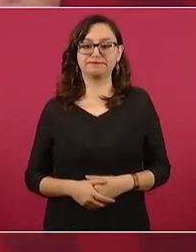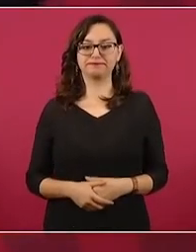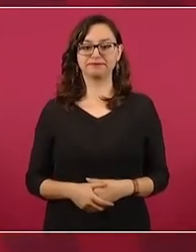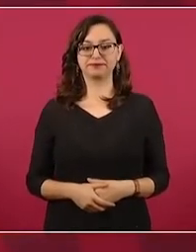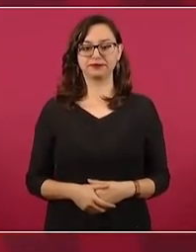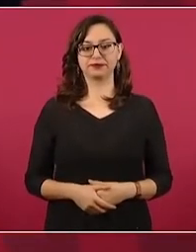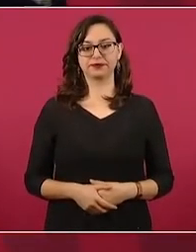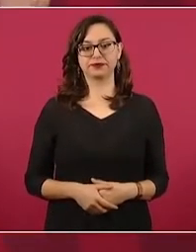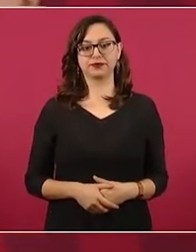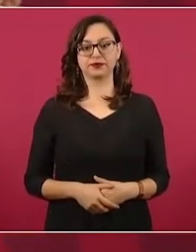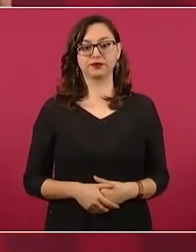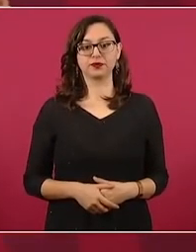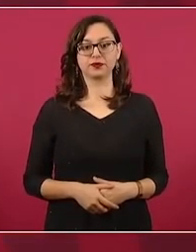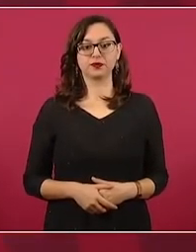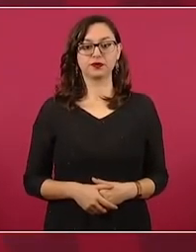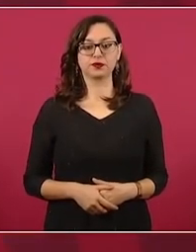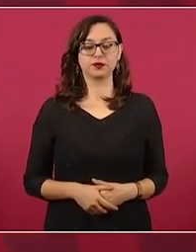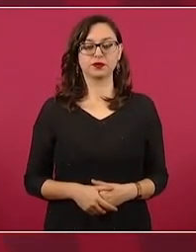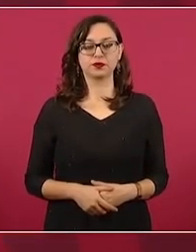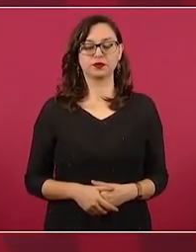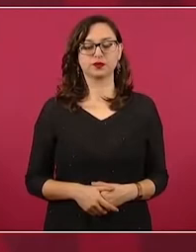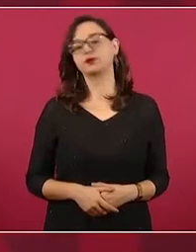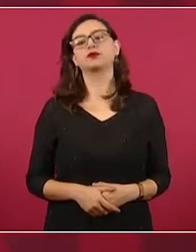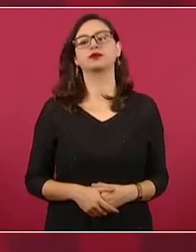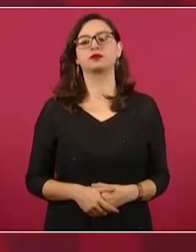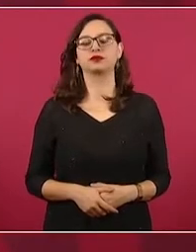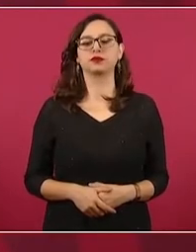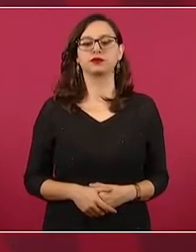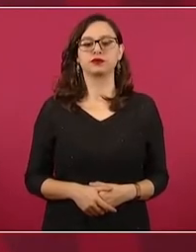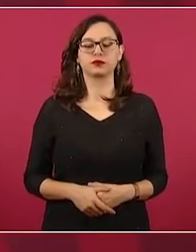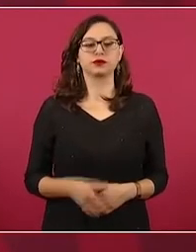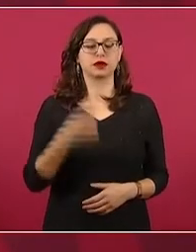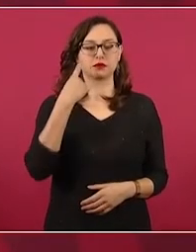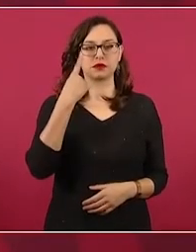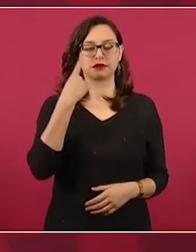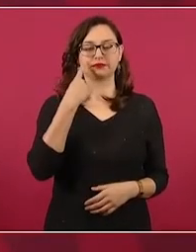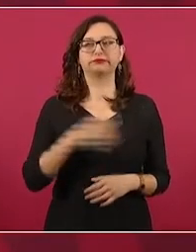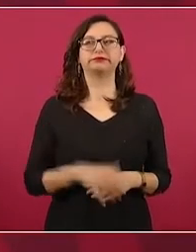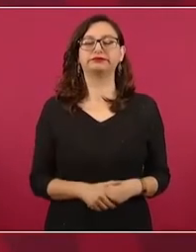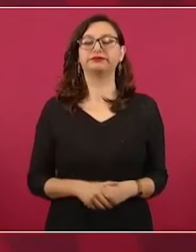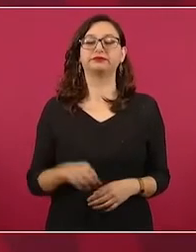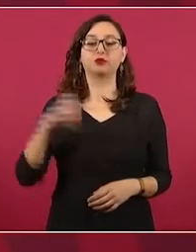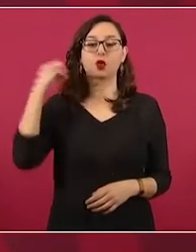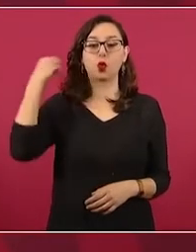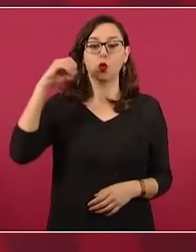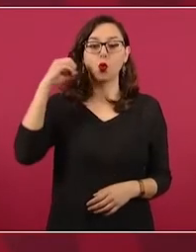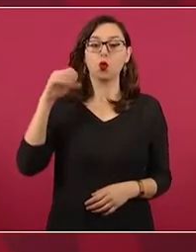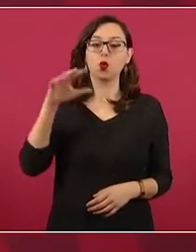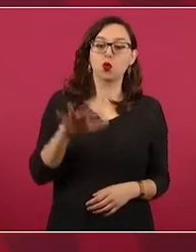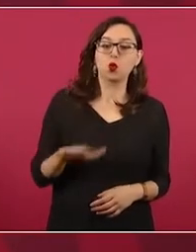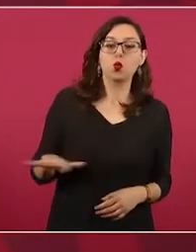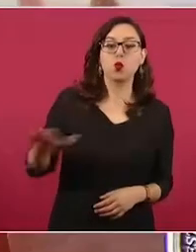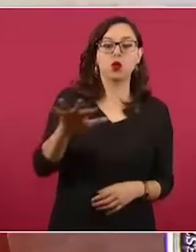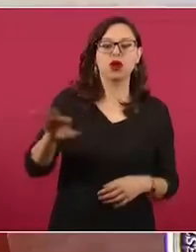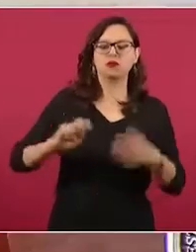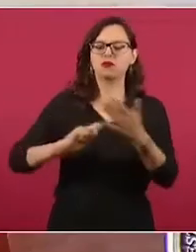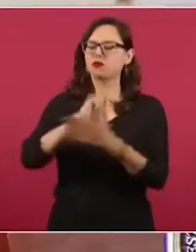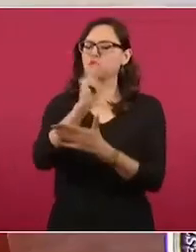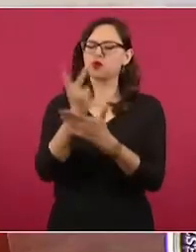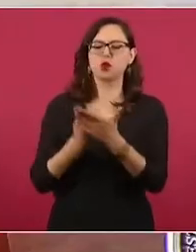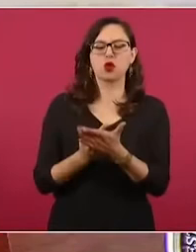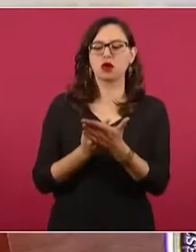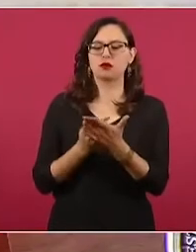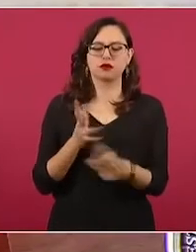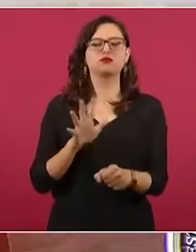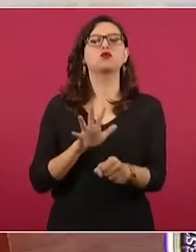¿qué es lo que estamos haciendo en Oaxaca y qué es lo que va a